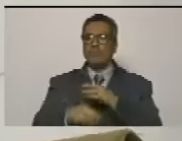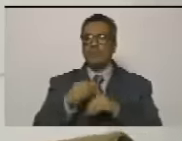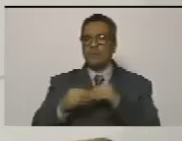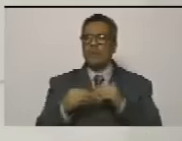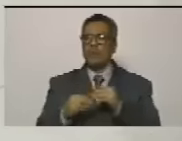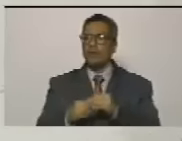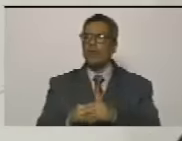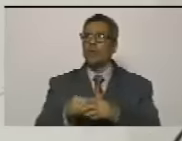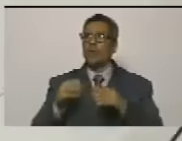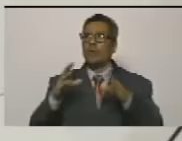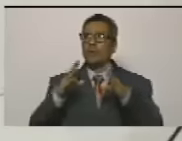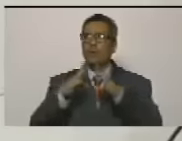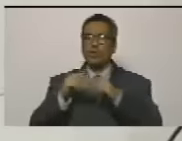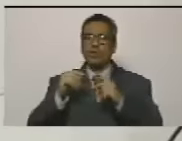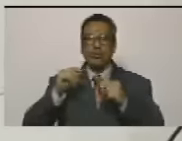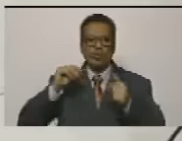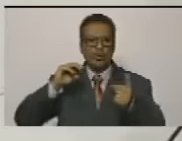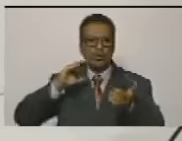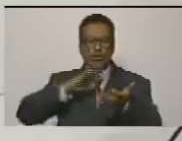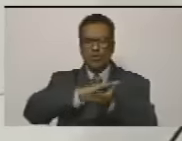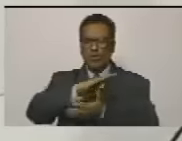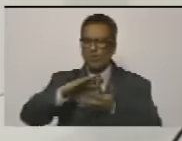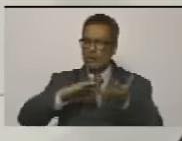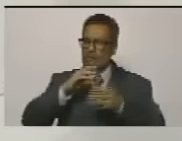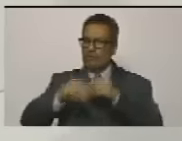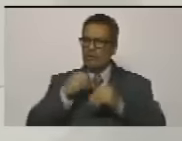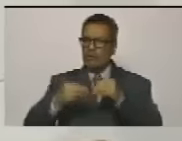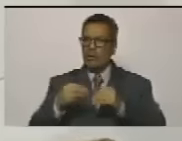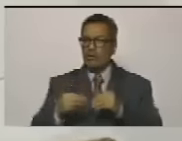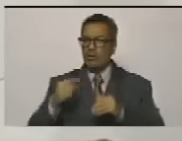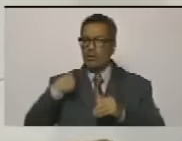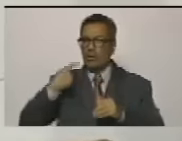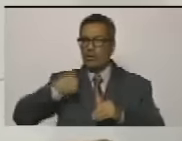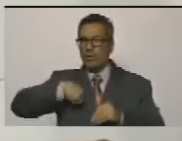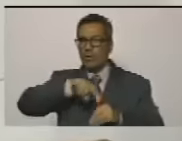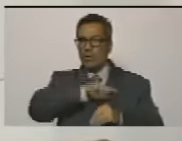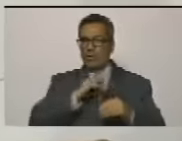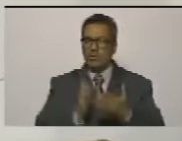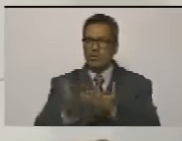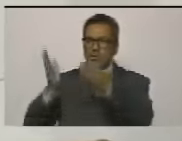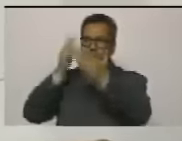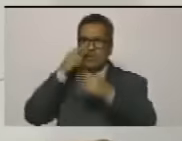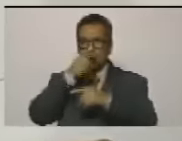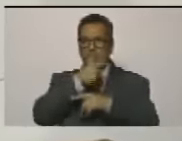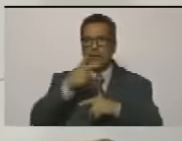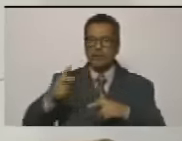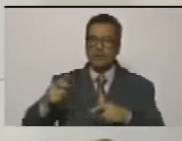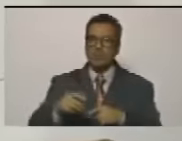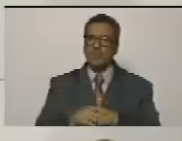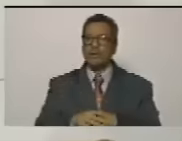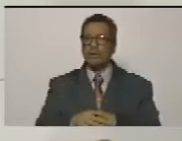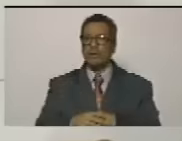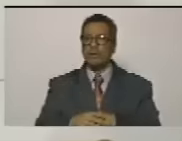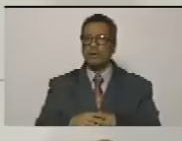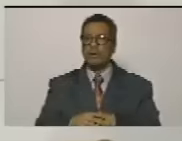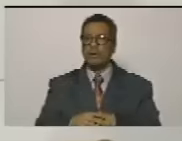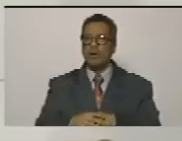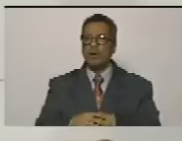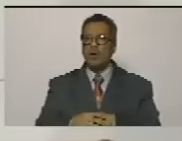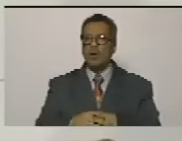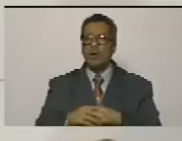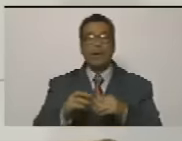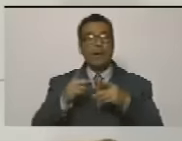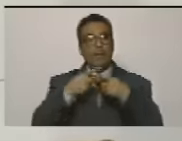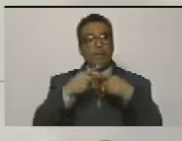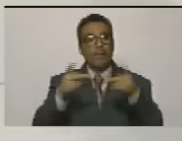todos los sabotajes criminales contra nuestros servicios públicos porque ni